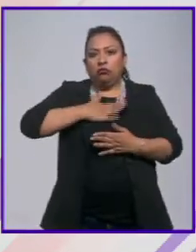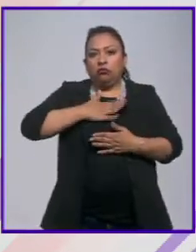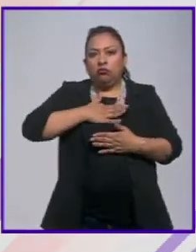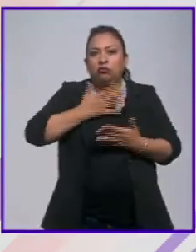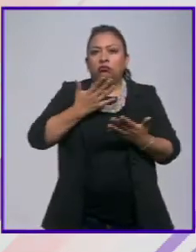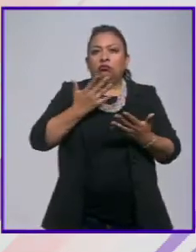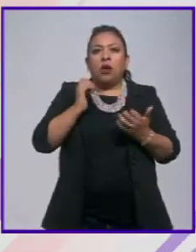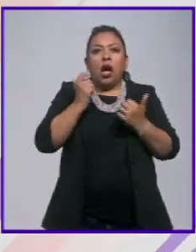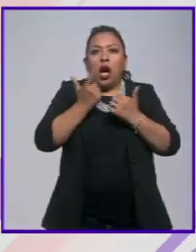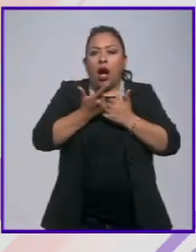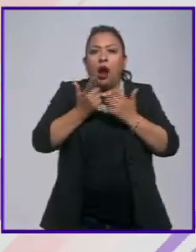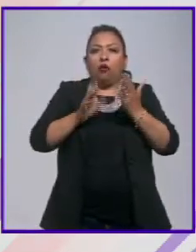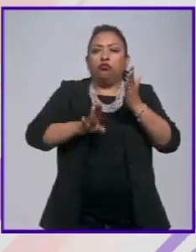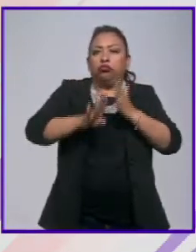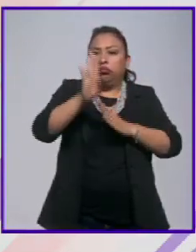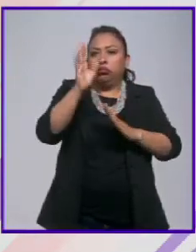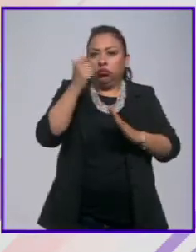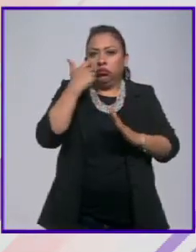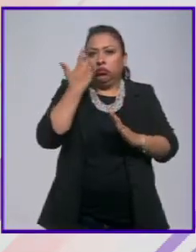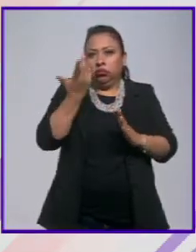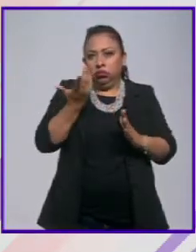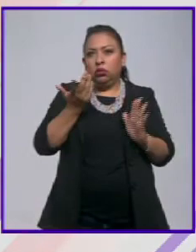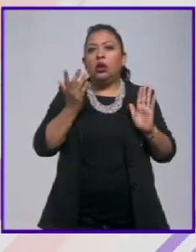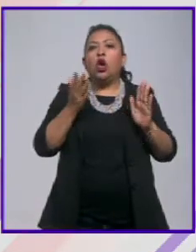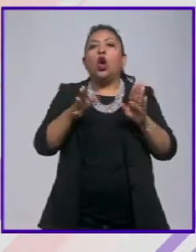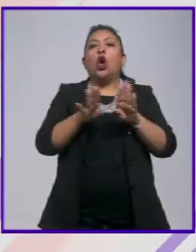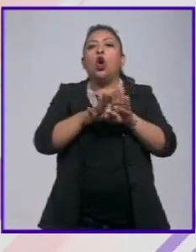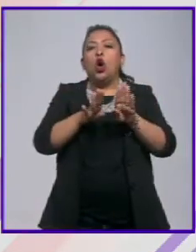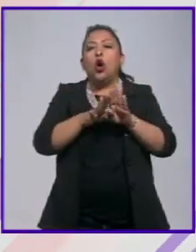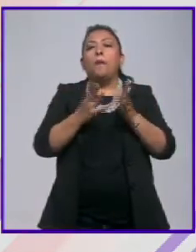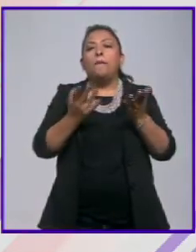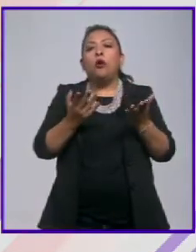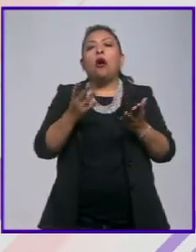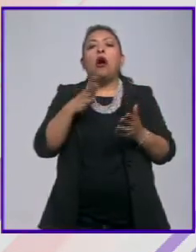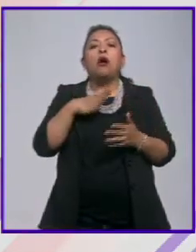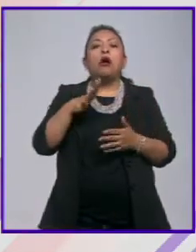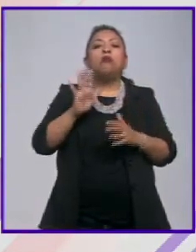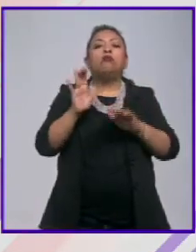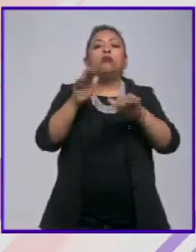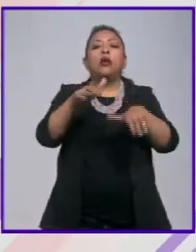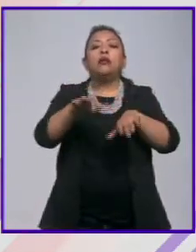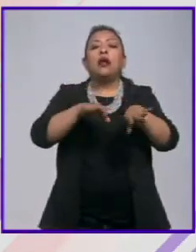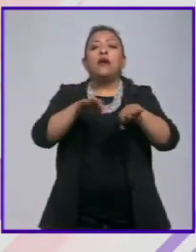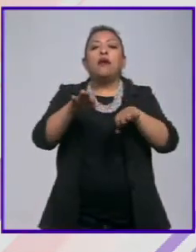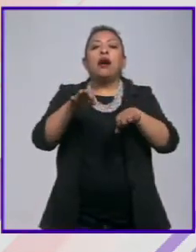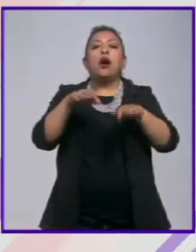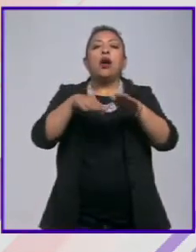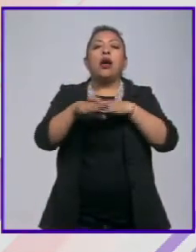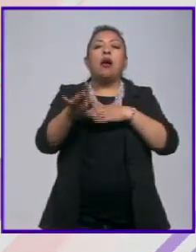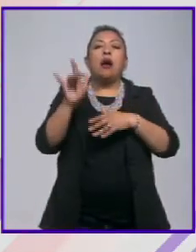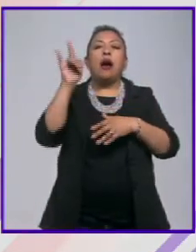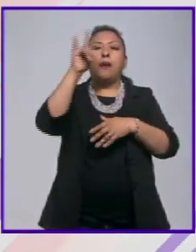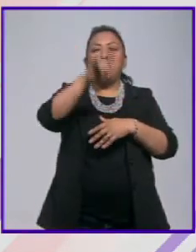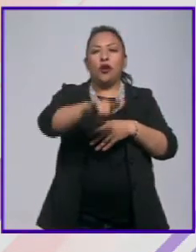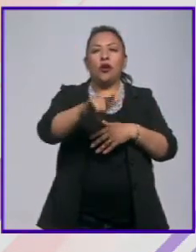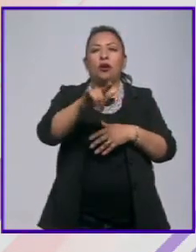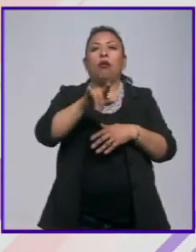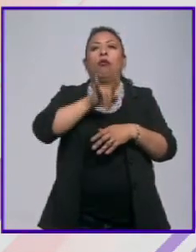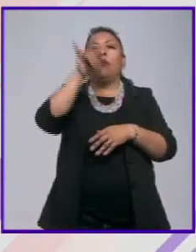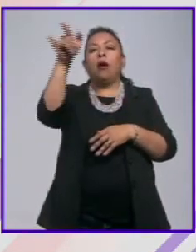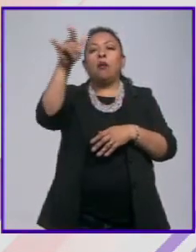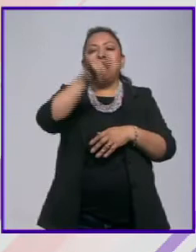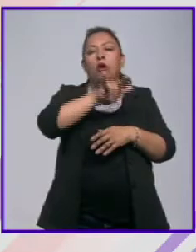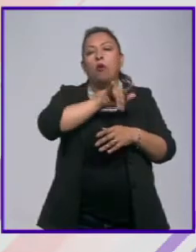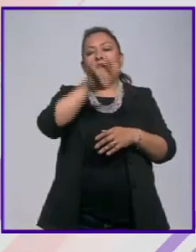alguien superarse y lo va a hacer a través de conseguir un empleo como Zafata yendo y viniendo a Miami